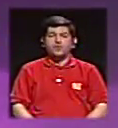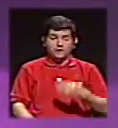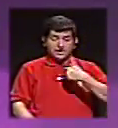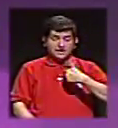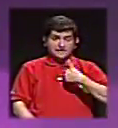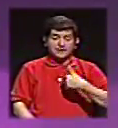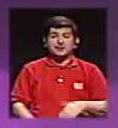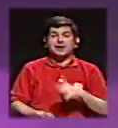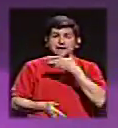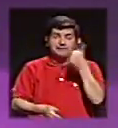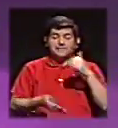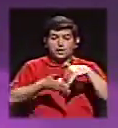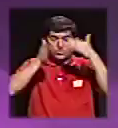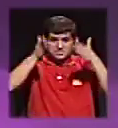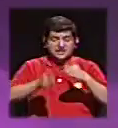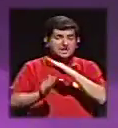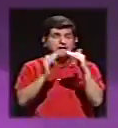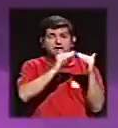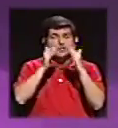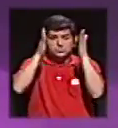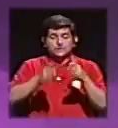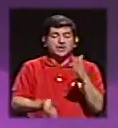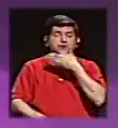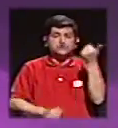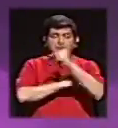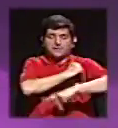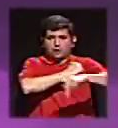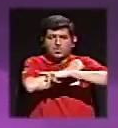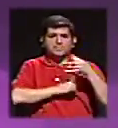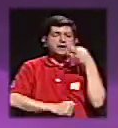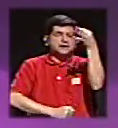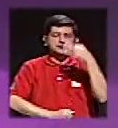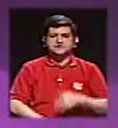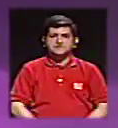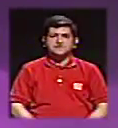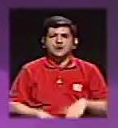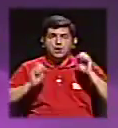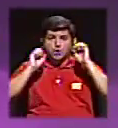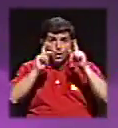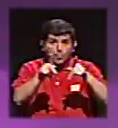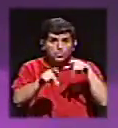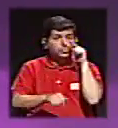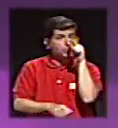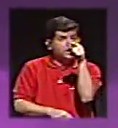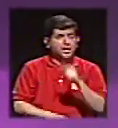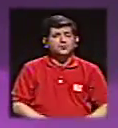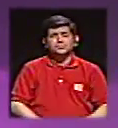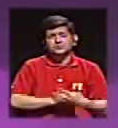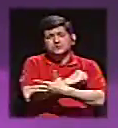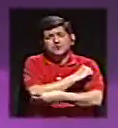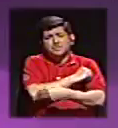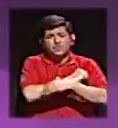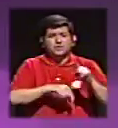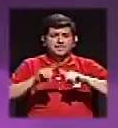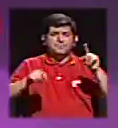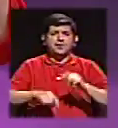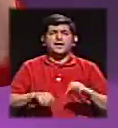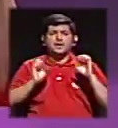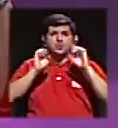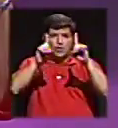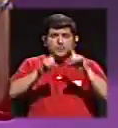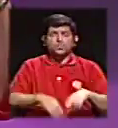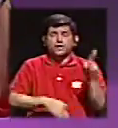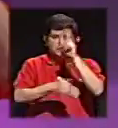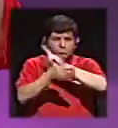tendremos mejores alumnos y mejores ciudadanos y un mejor país. ¿Verdad? La posibilidad de que usted sea pobre si usted tiene educación universitaria